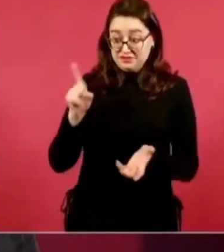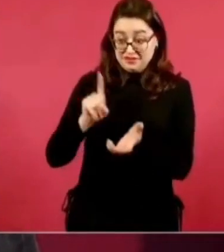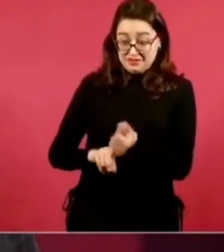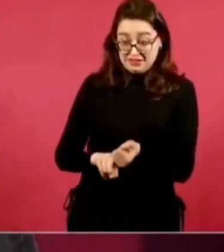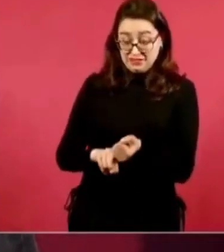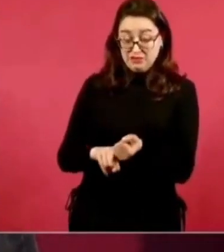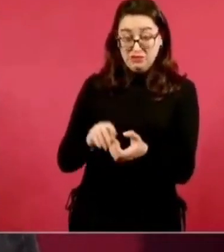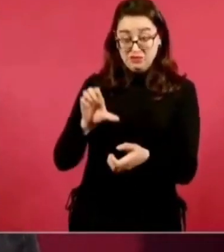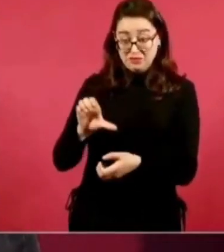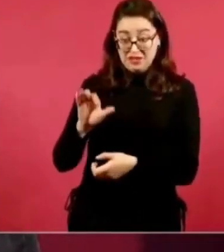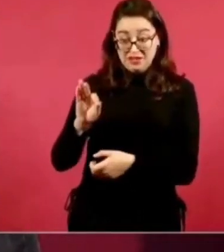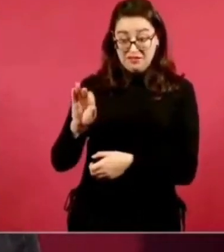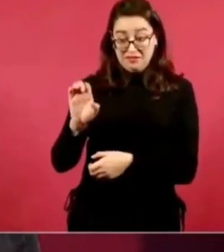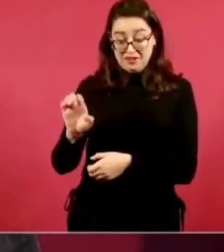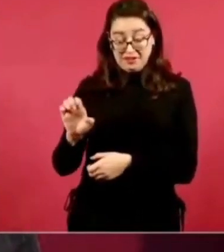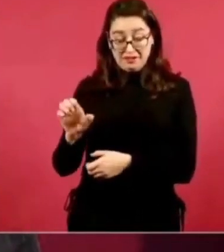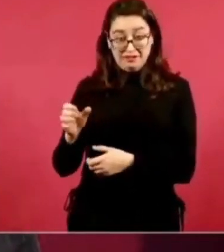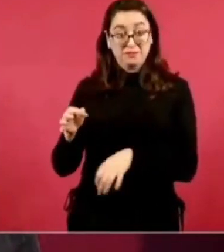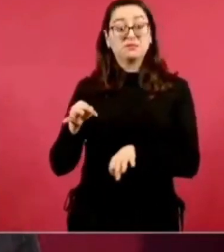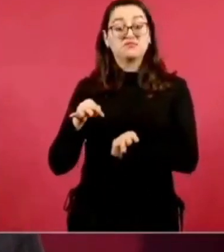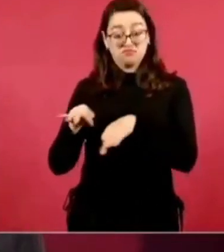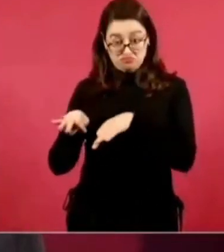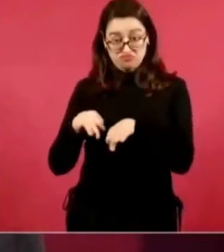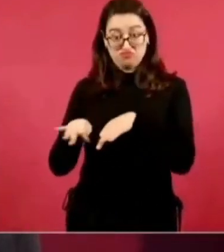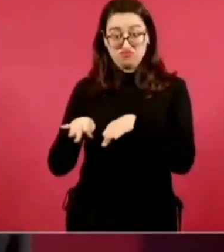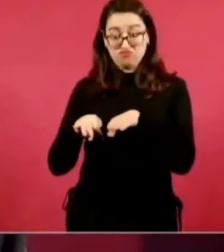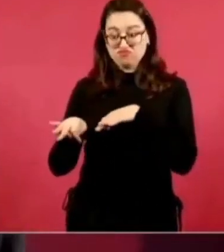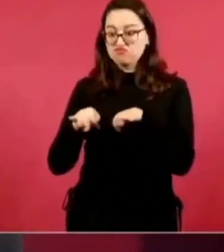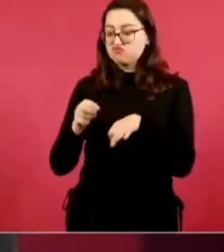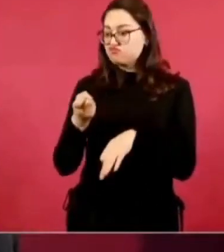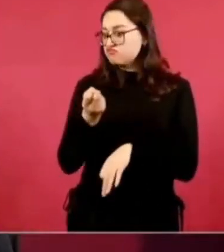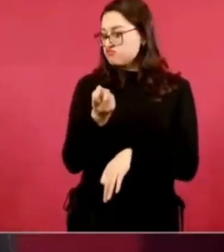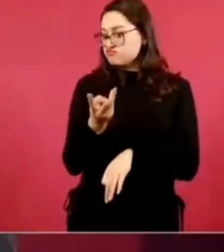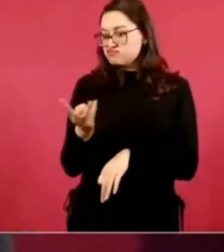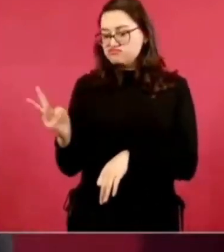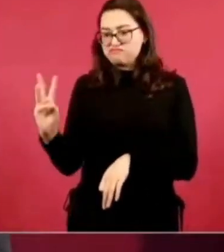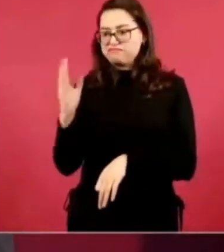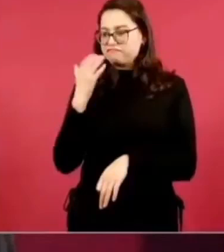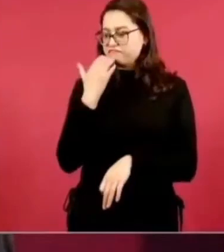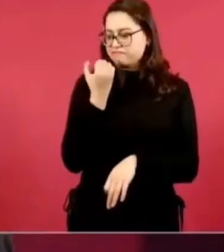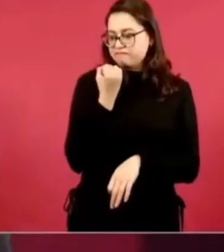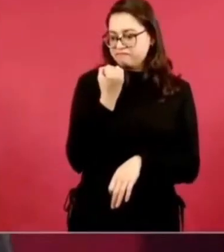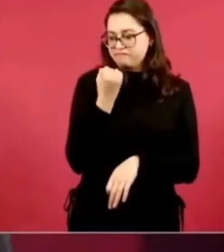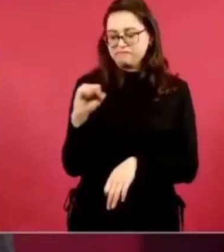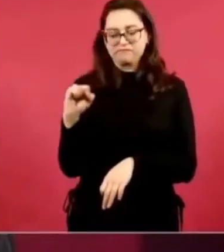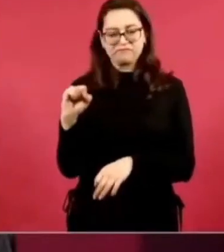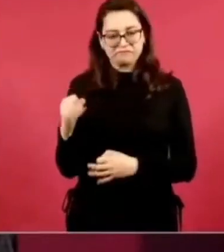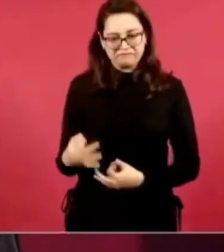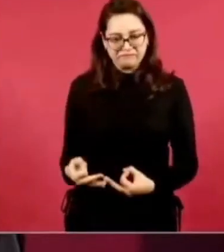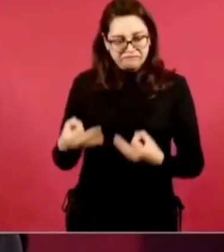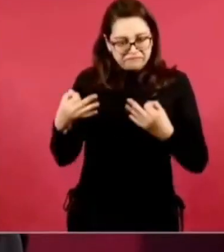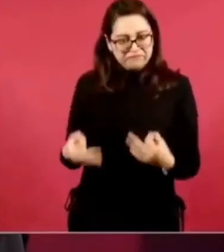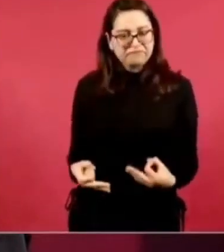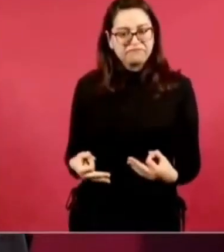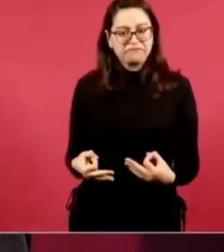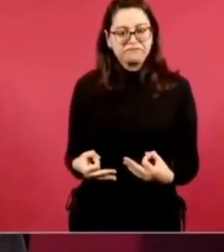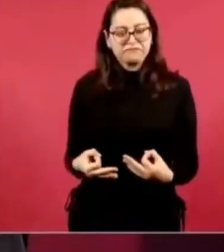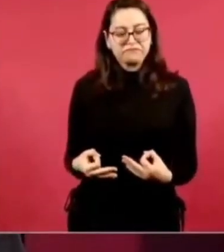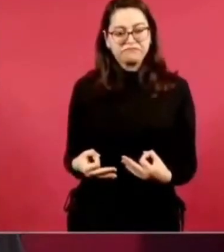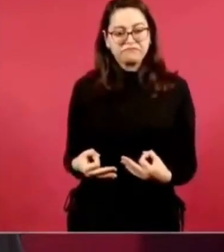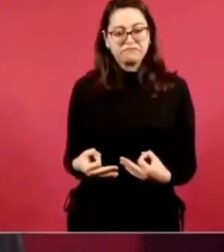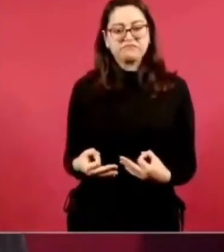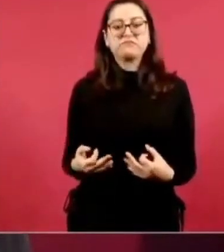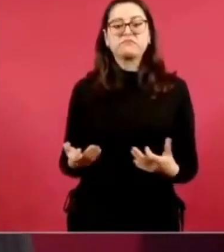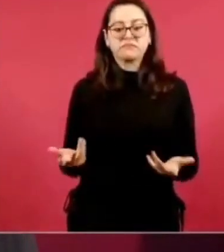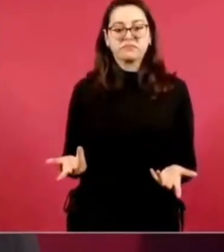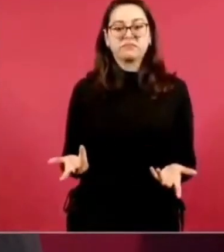que son de lo mejor del mundo, en general